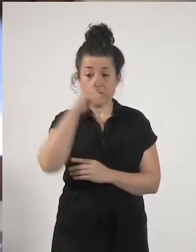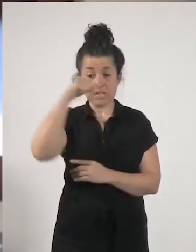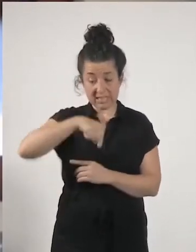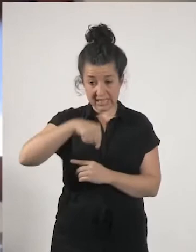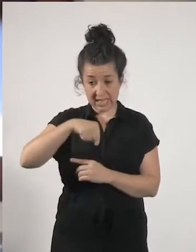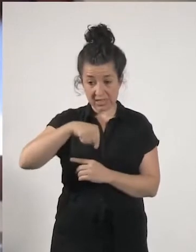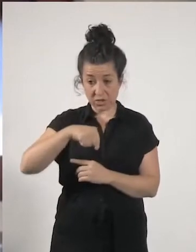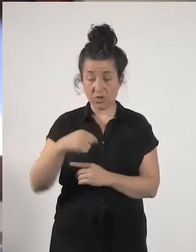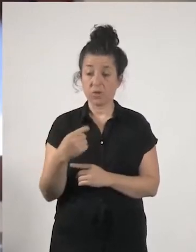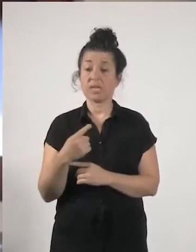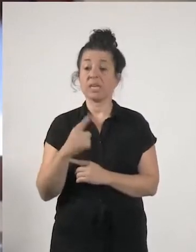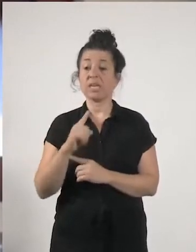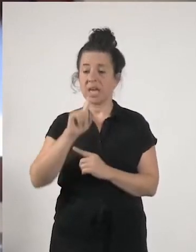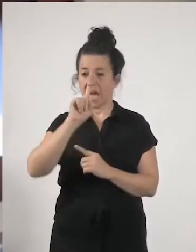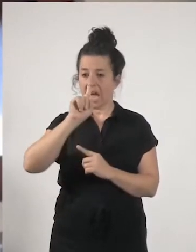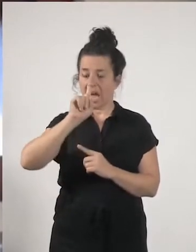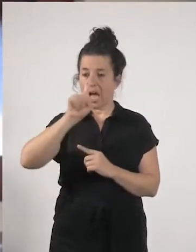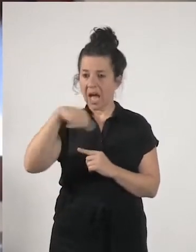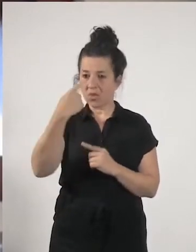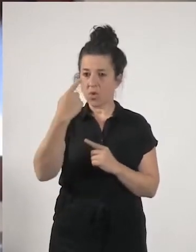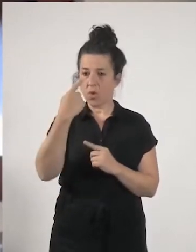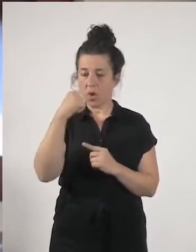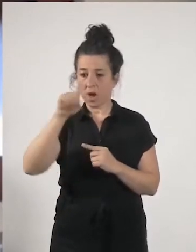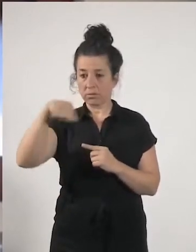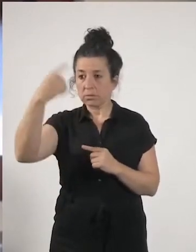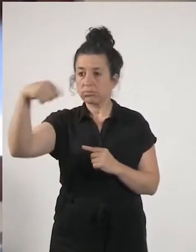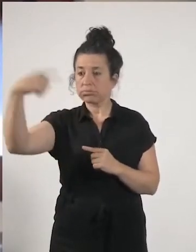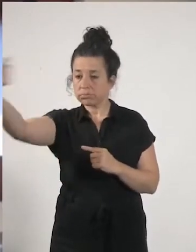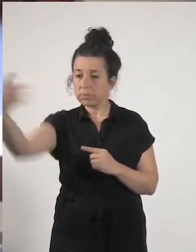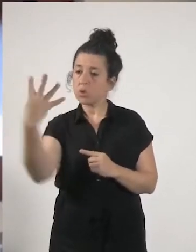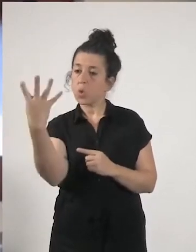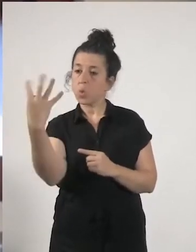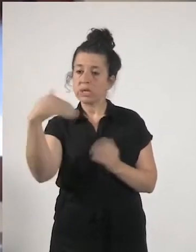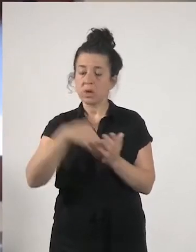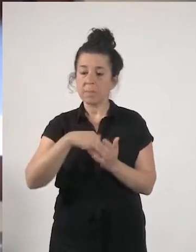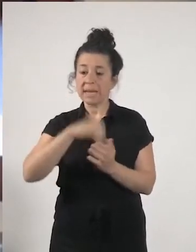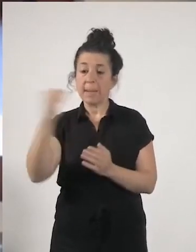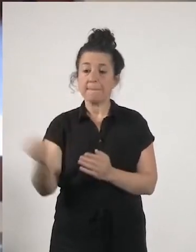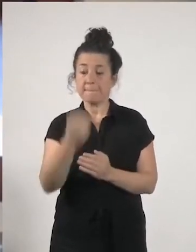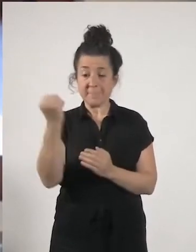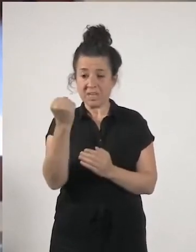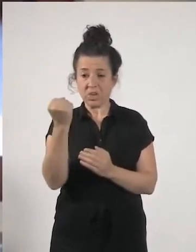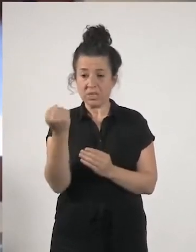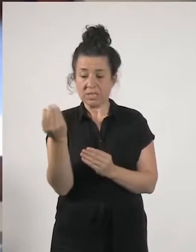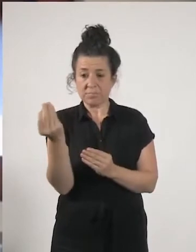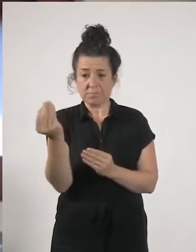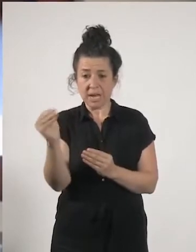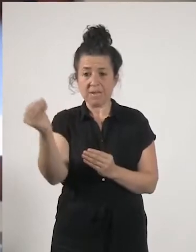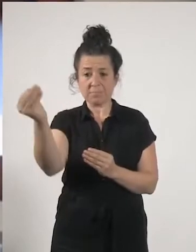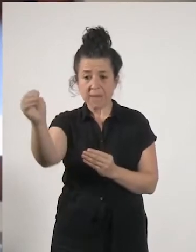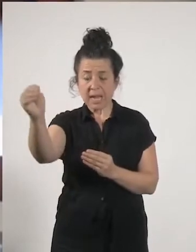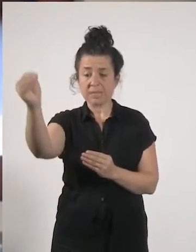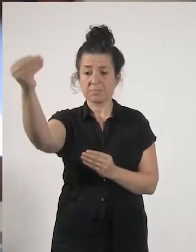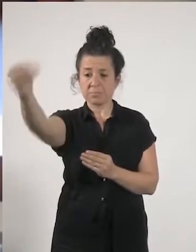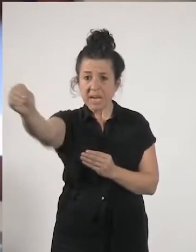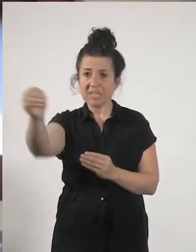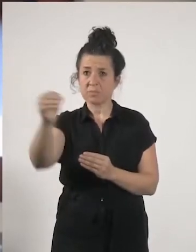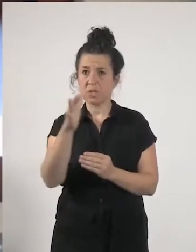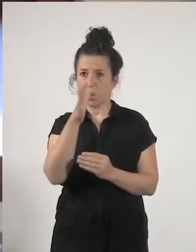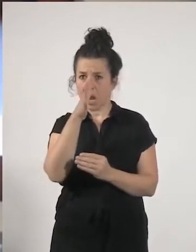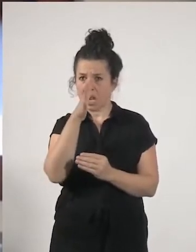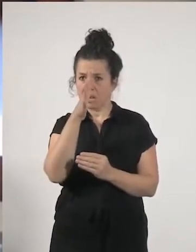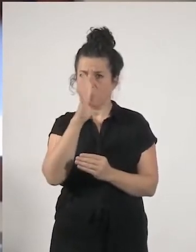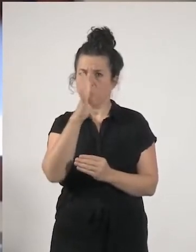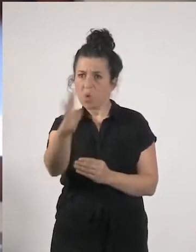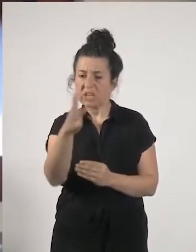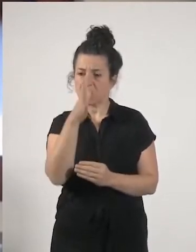de incremento presupuestario cada año durante pues cuatro cinco o seis años y con